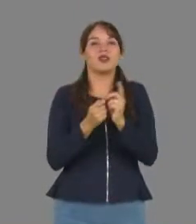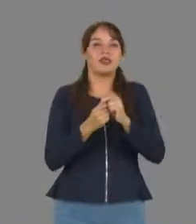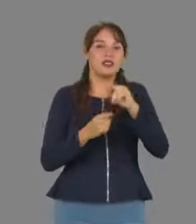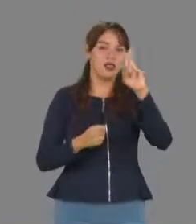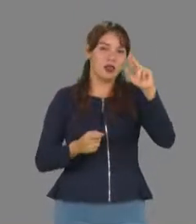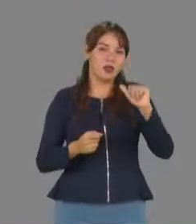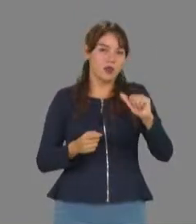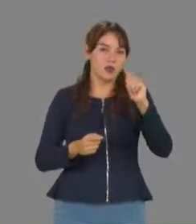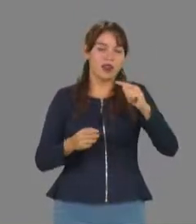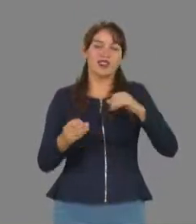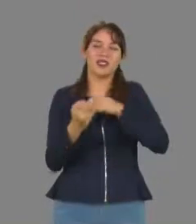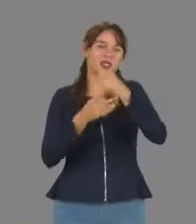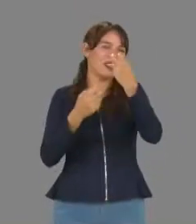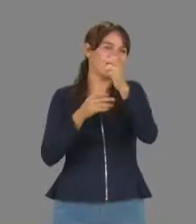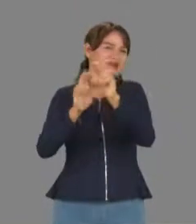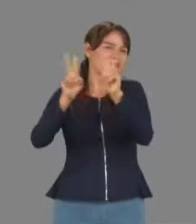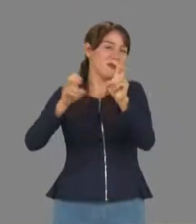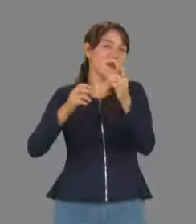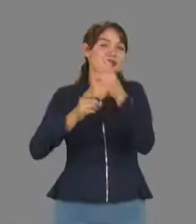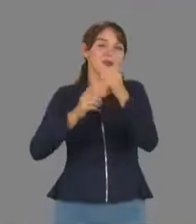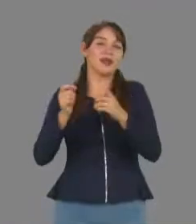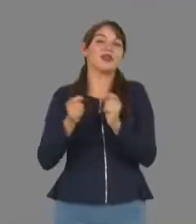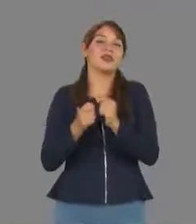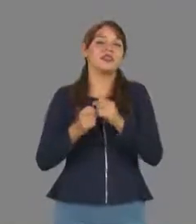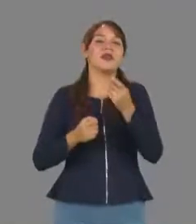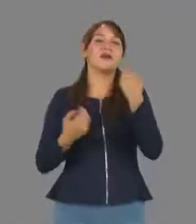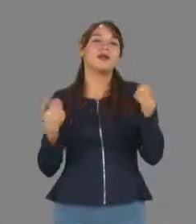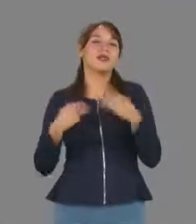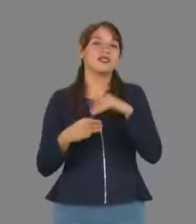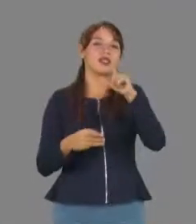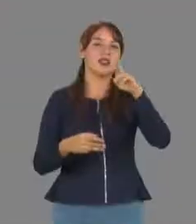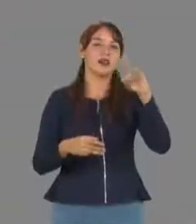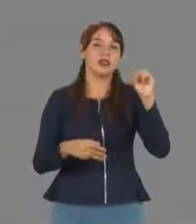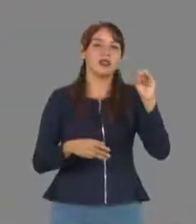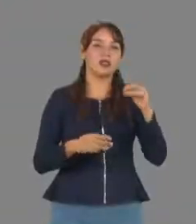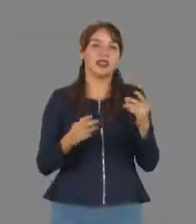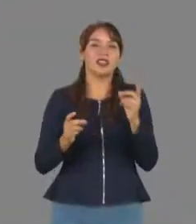Estudios y de esto y más nos hablará Luis Sosa en Deportes en Corto.